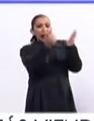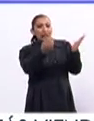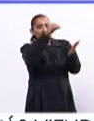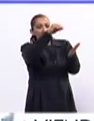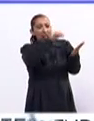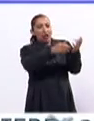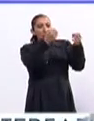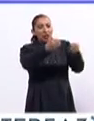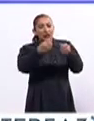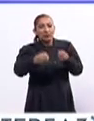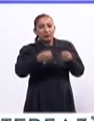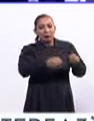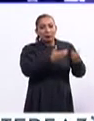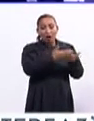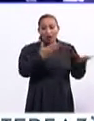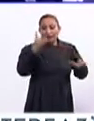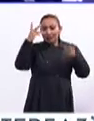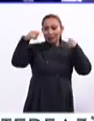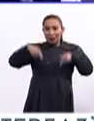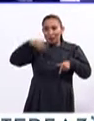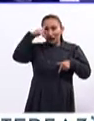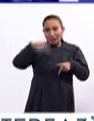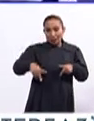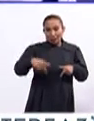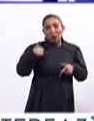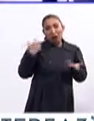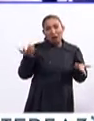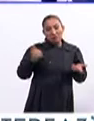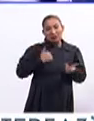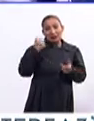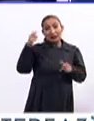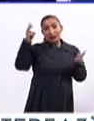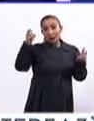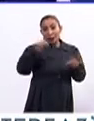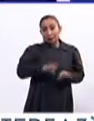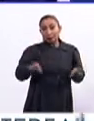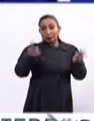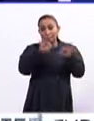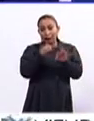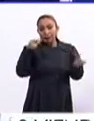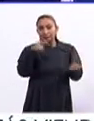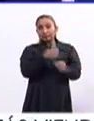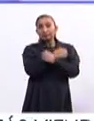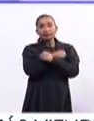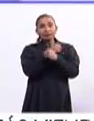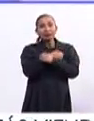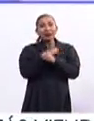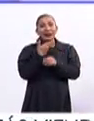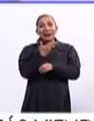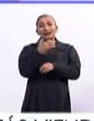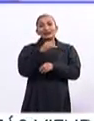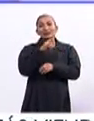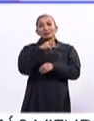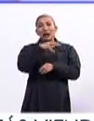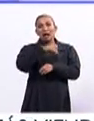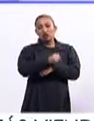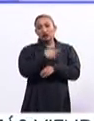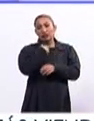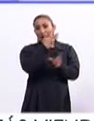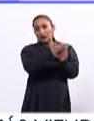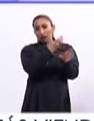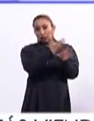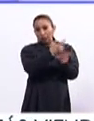ahora que visitas México. Y bueno, pues un tema muy importante, la de la educación de los hispanos allá en los Estados Unidos.